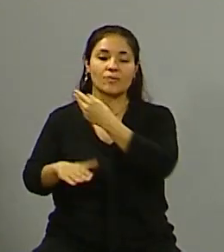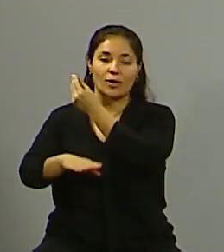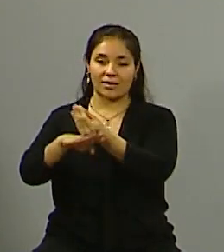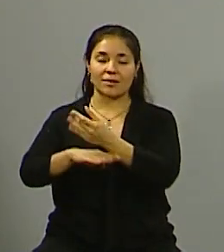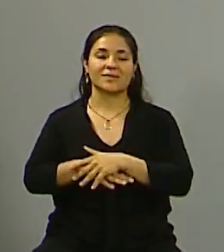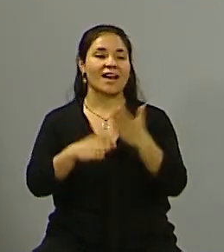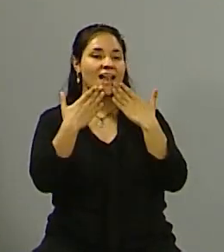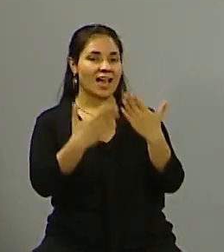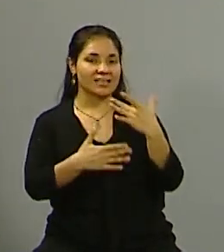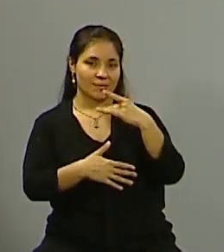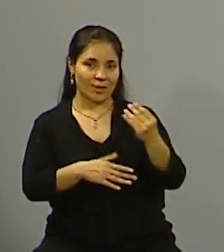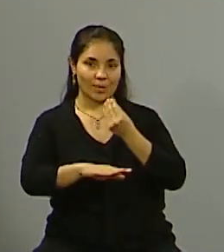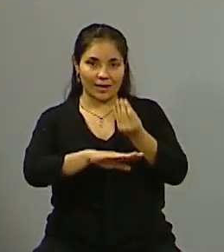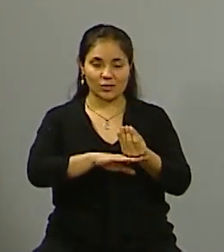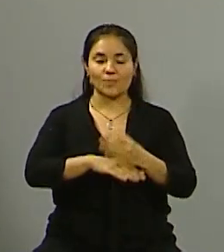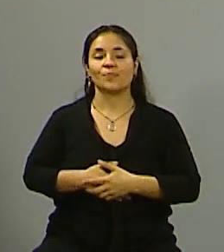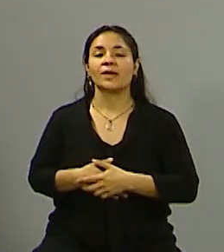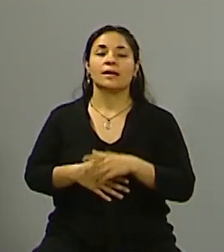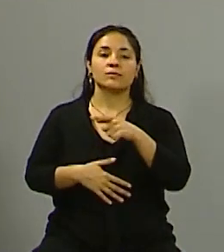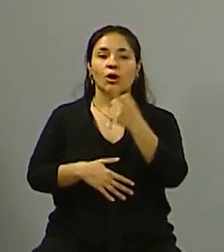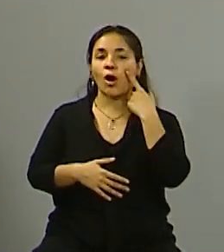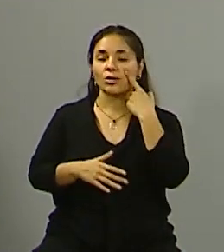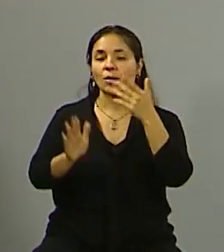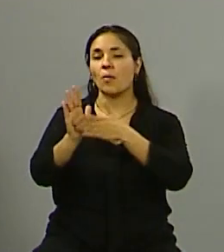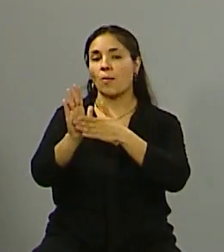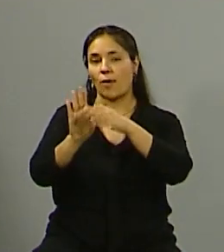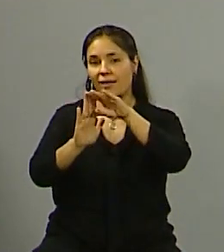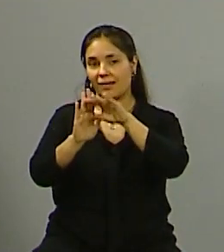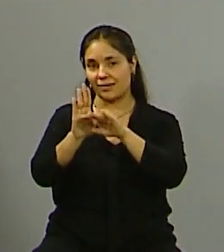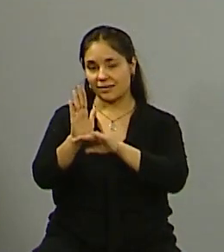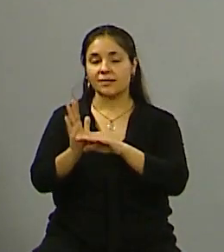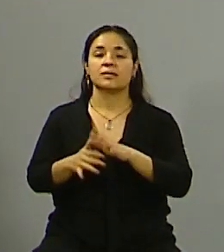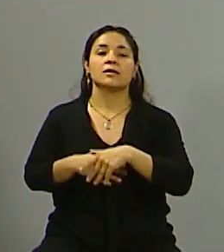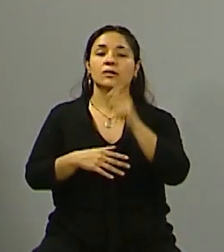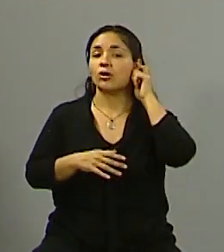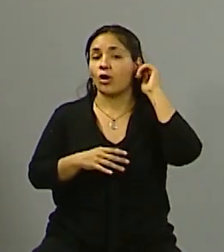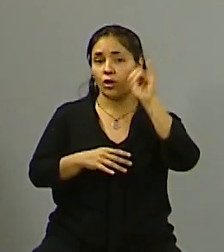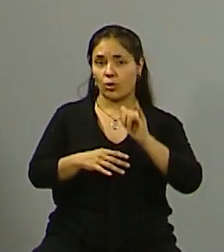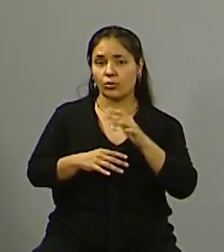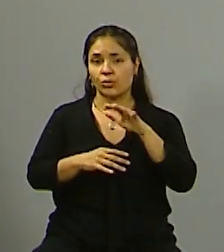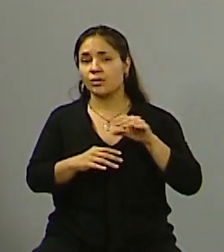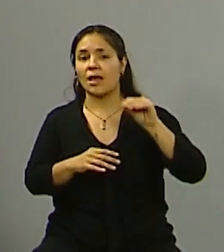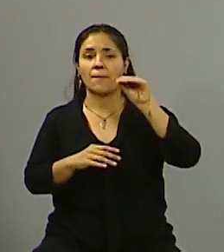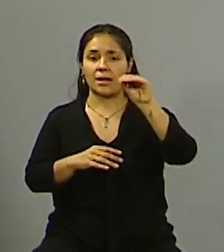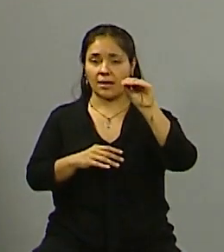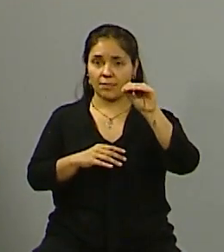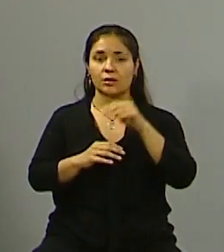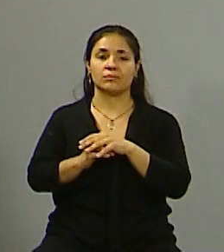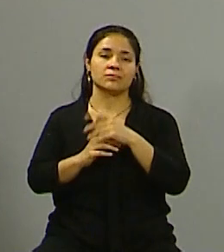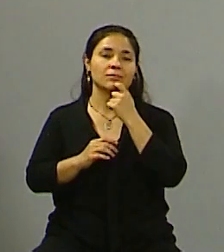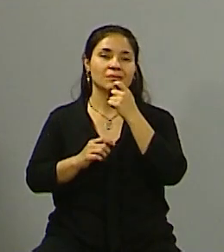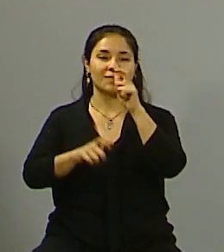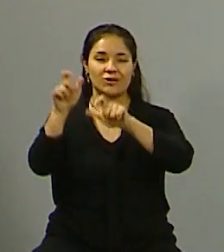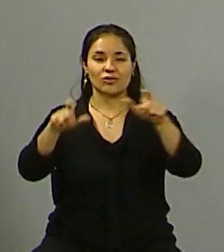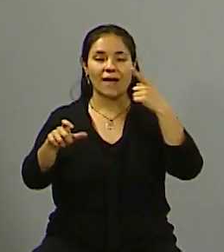Bueno, es un placer y decimos esto de poder conocer las propuestas. Godoy Cruz es un departamento que uno entiende, si le preguntamos a los